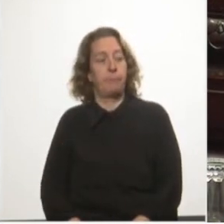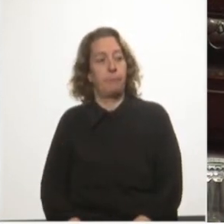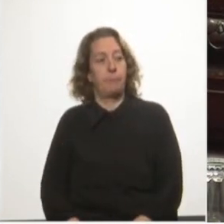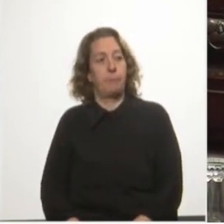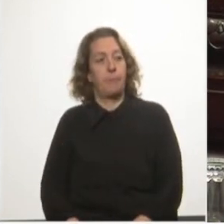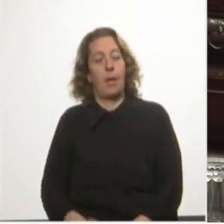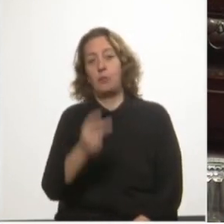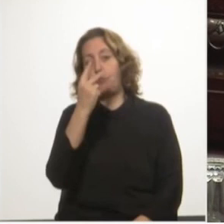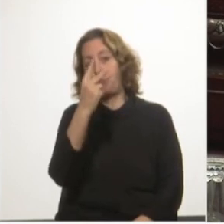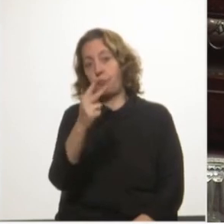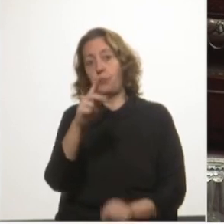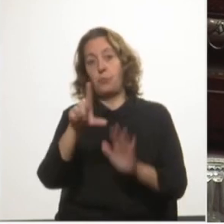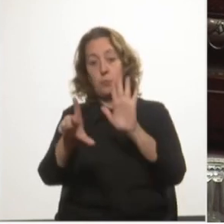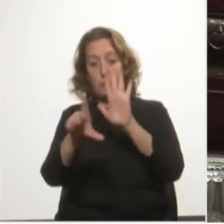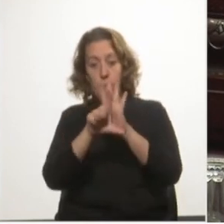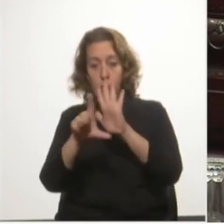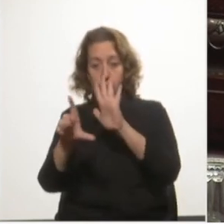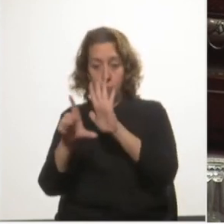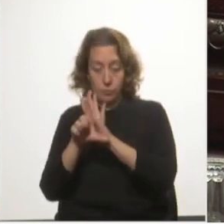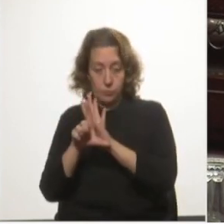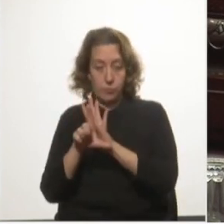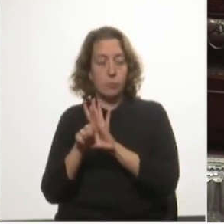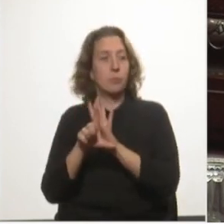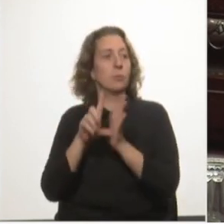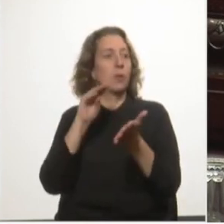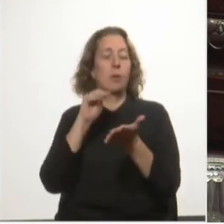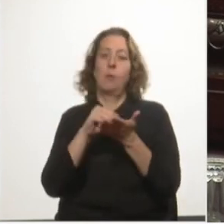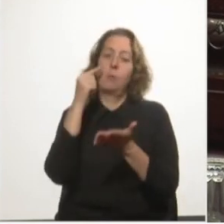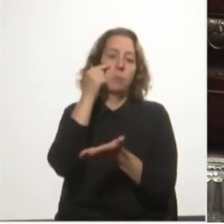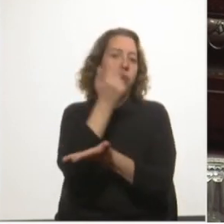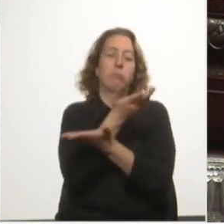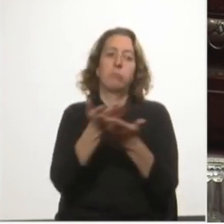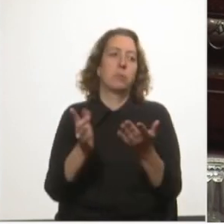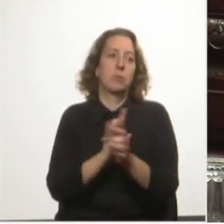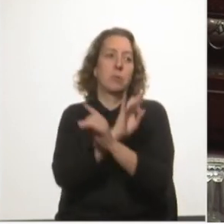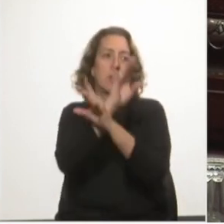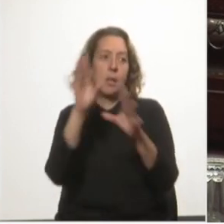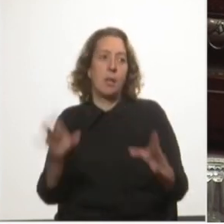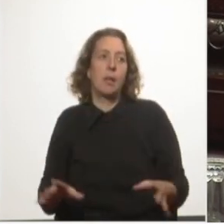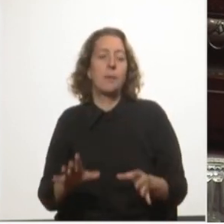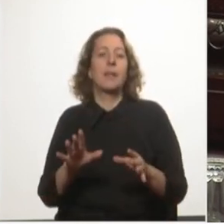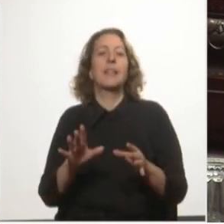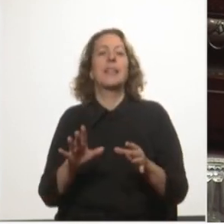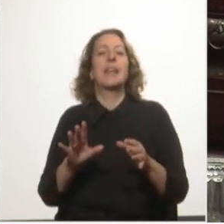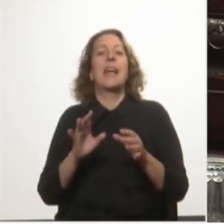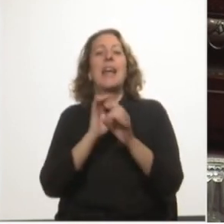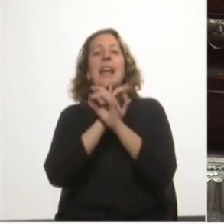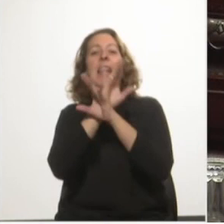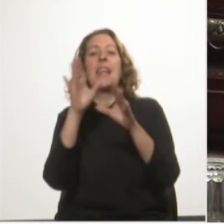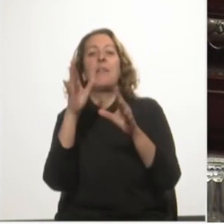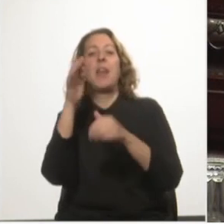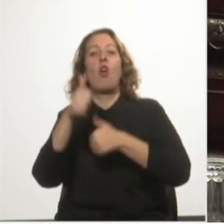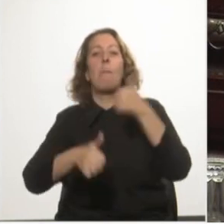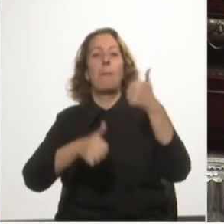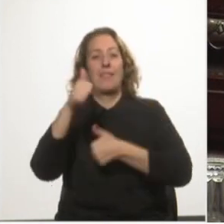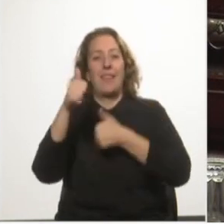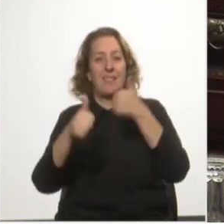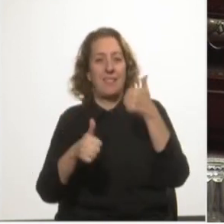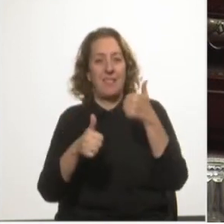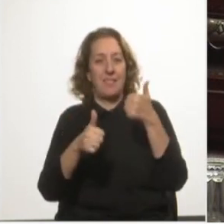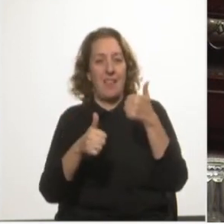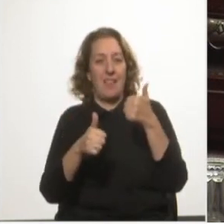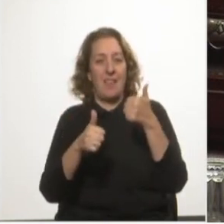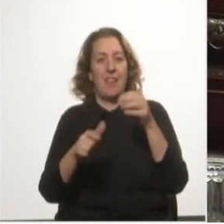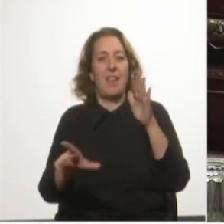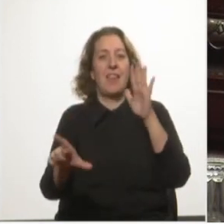Dos leyes, a falta de una, consagran explícitamente la libre competencia en el puerto, la ley de